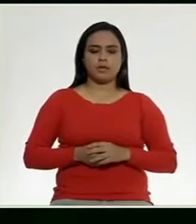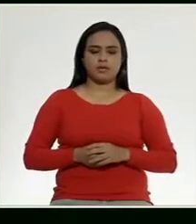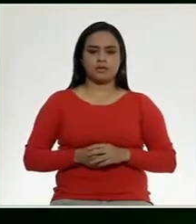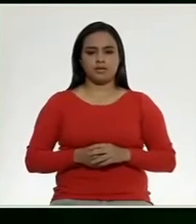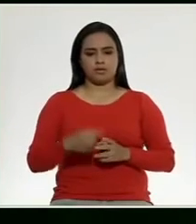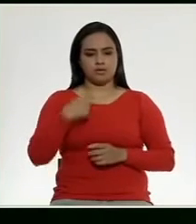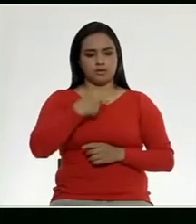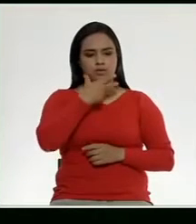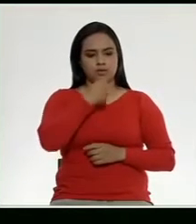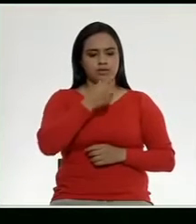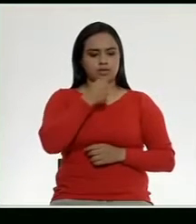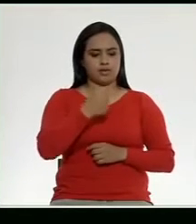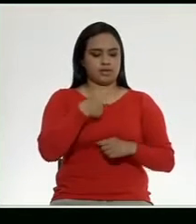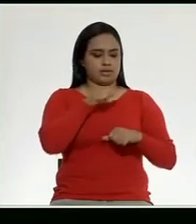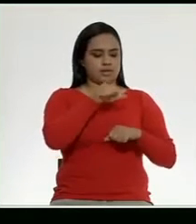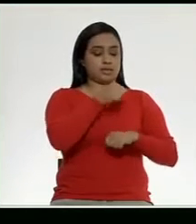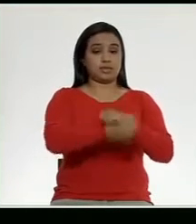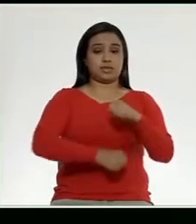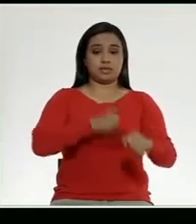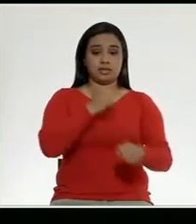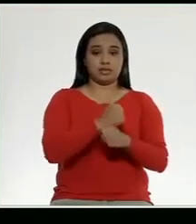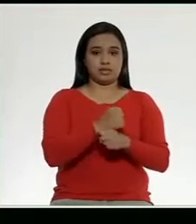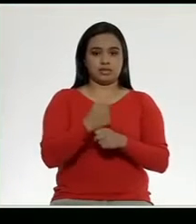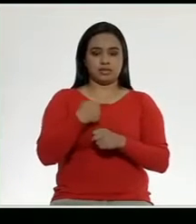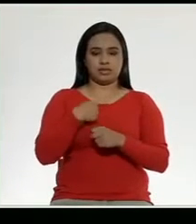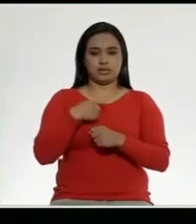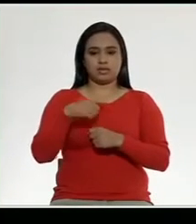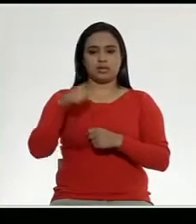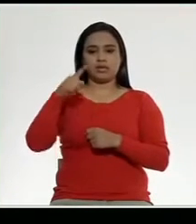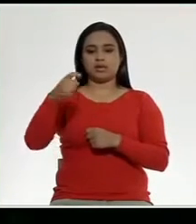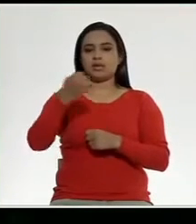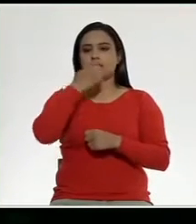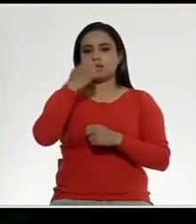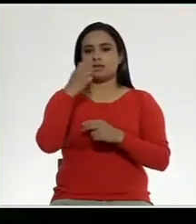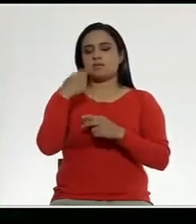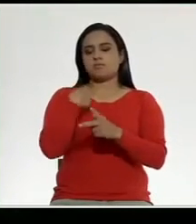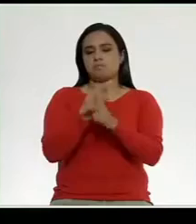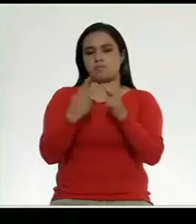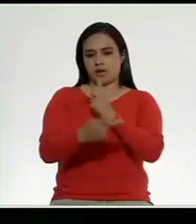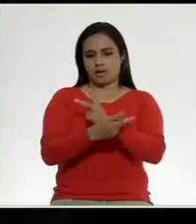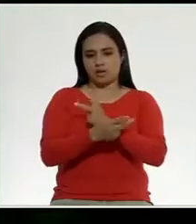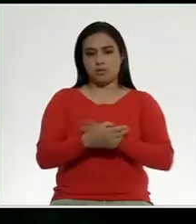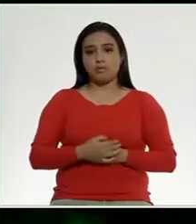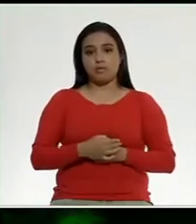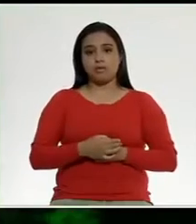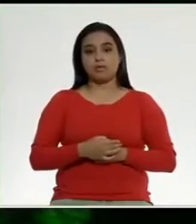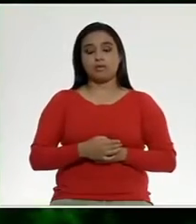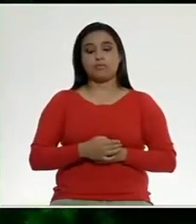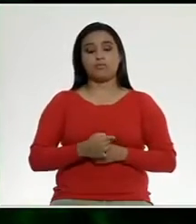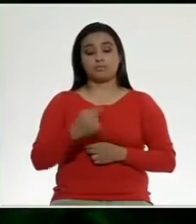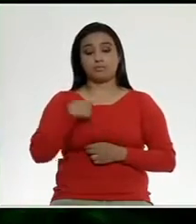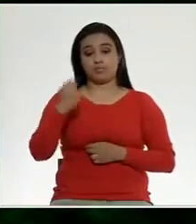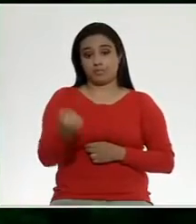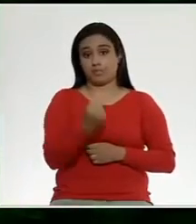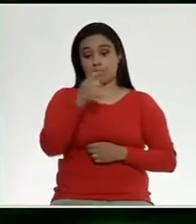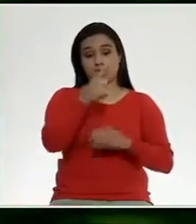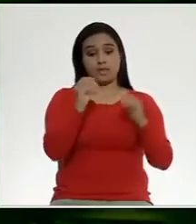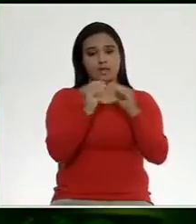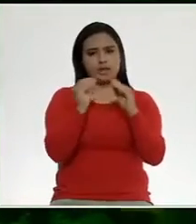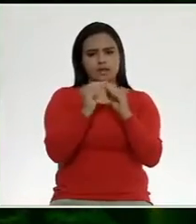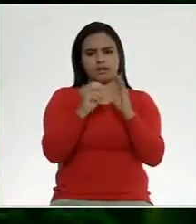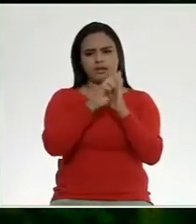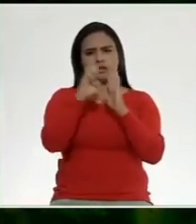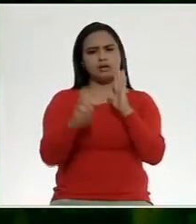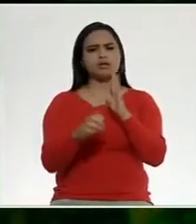Soy un chico trans de 16 años y estudio el nivel medio superior. Yo tuve la fortuna de que en mi casa, por ejemplo,